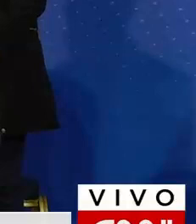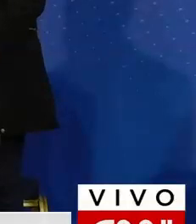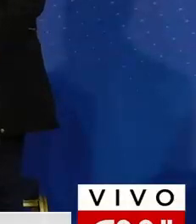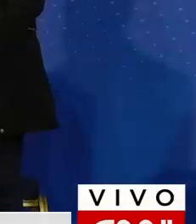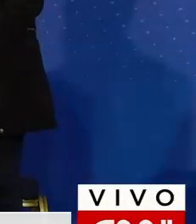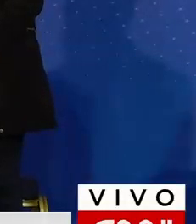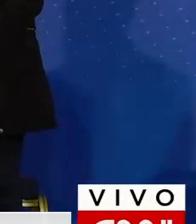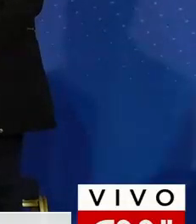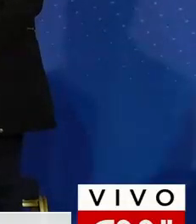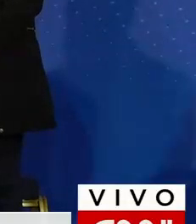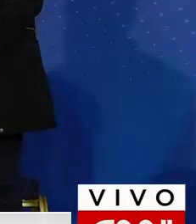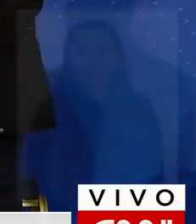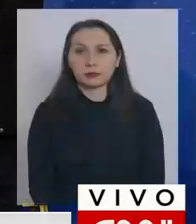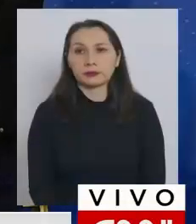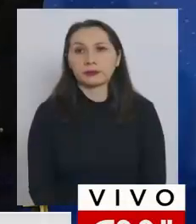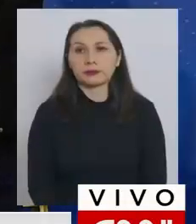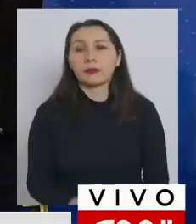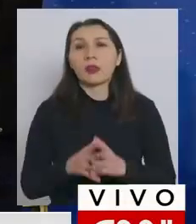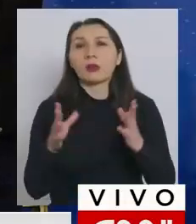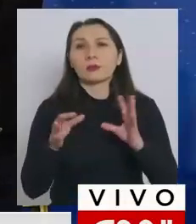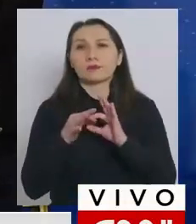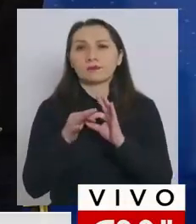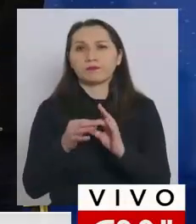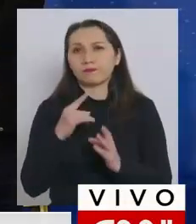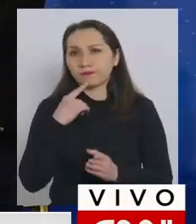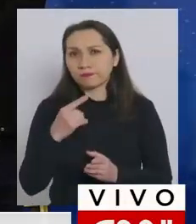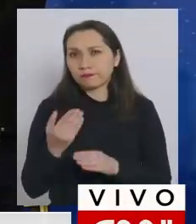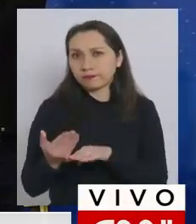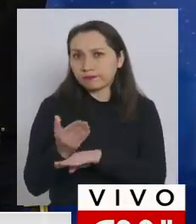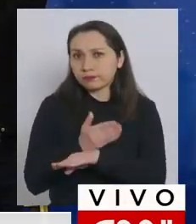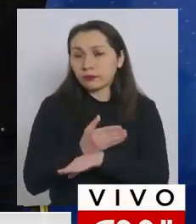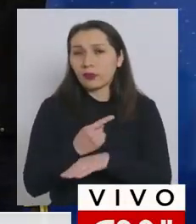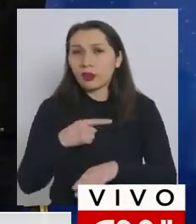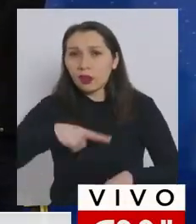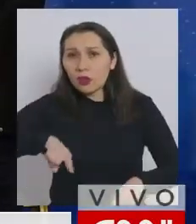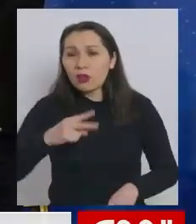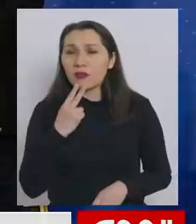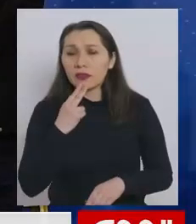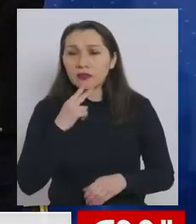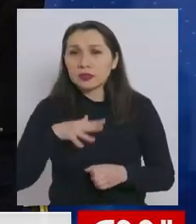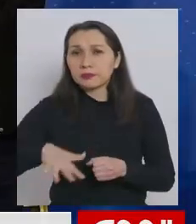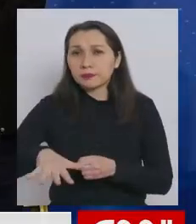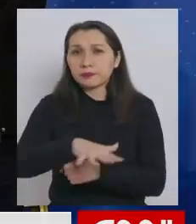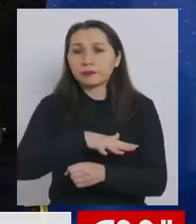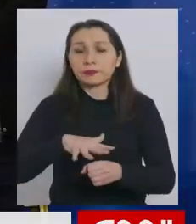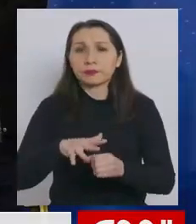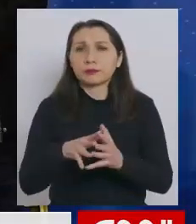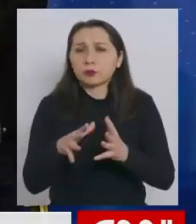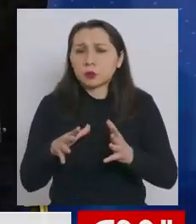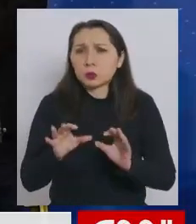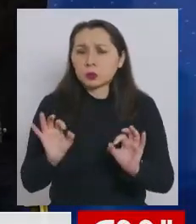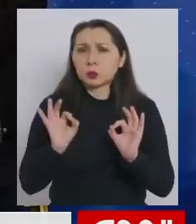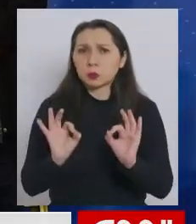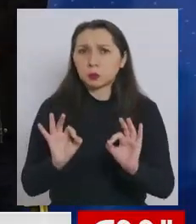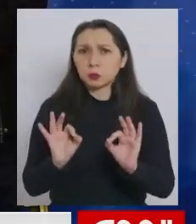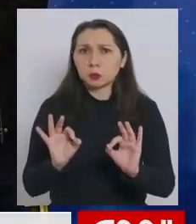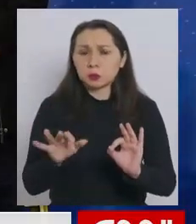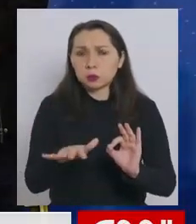Muchas gracias. Estamos viviendo circunstancias absolutamente extraordinarias.